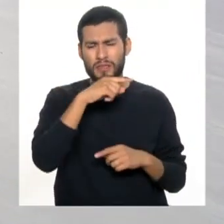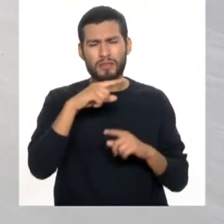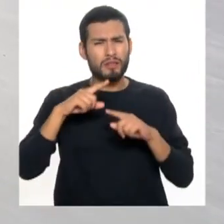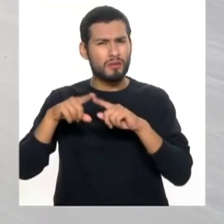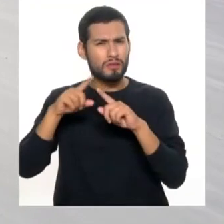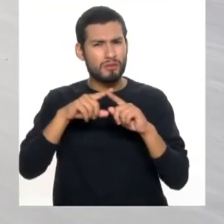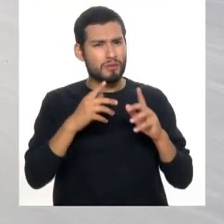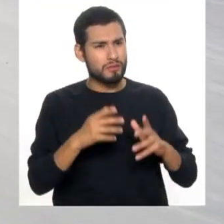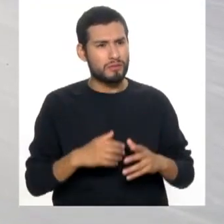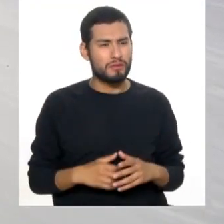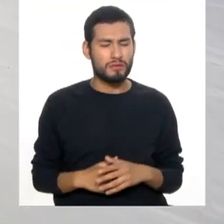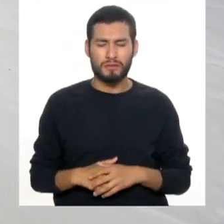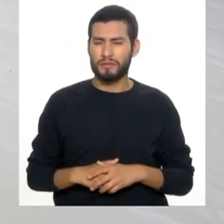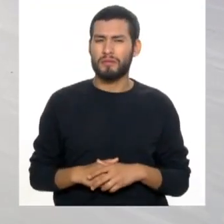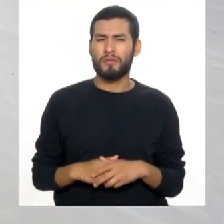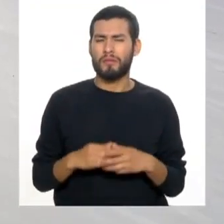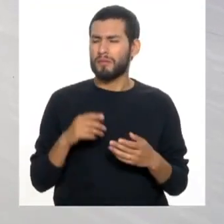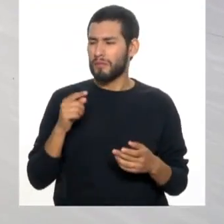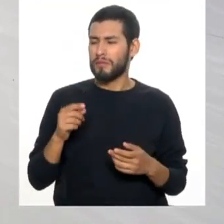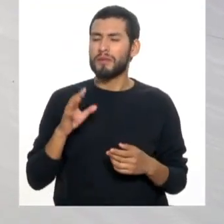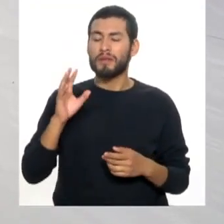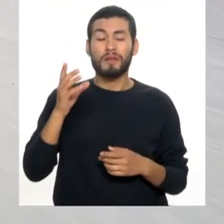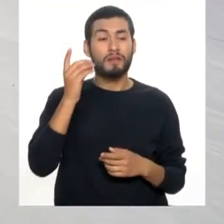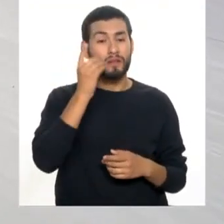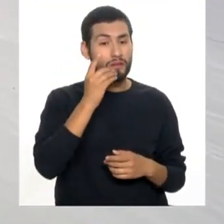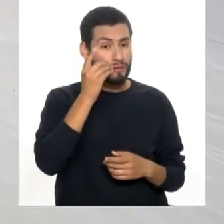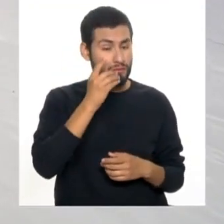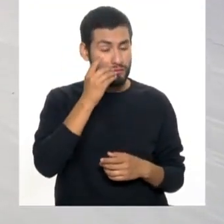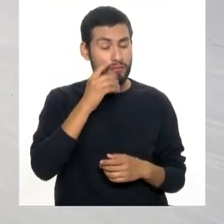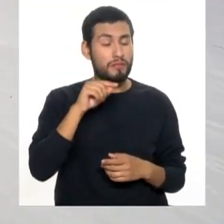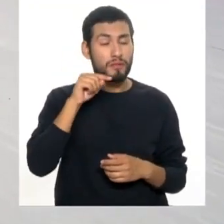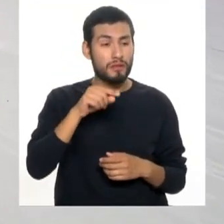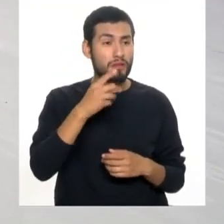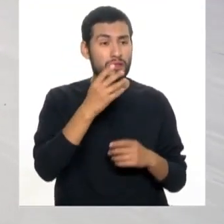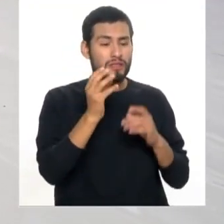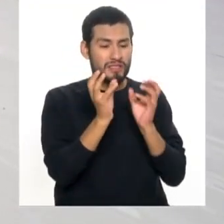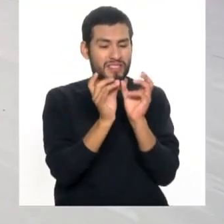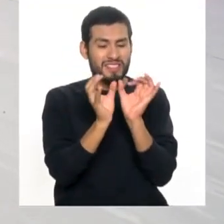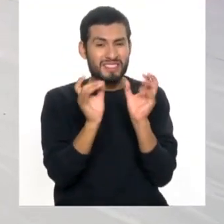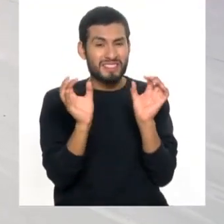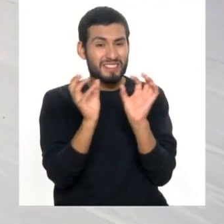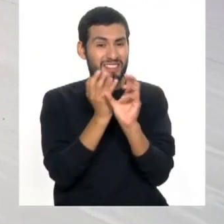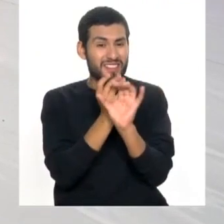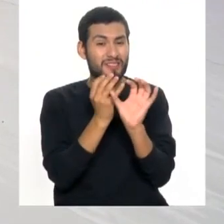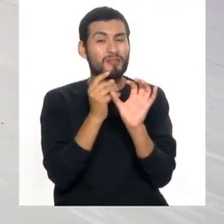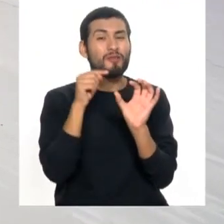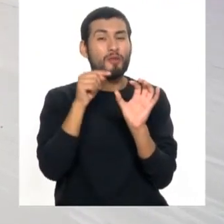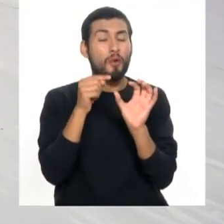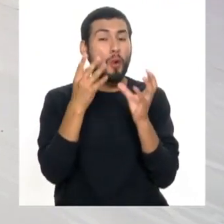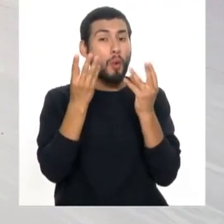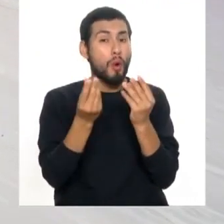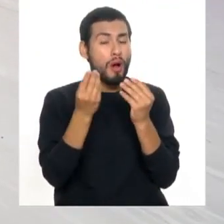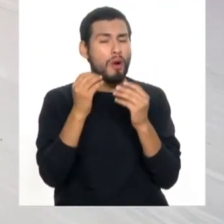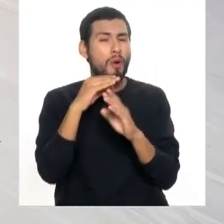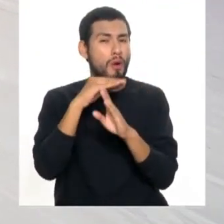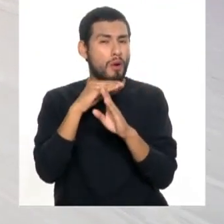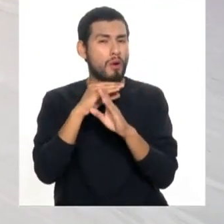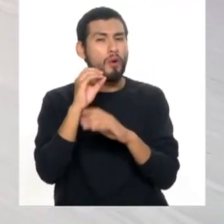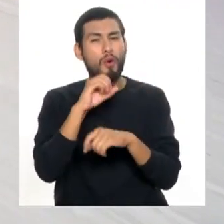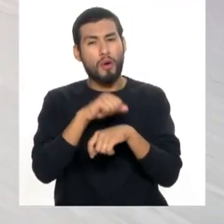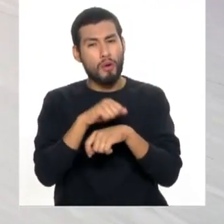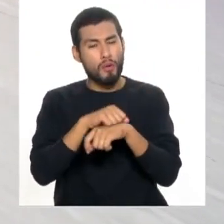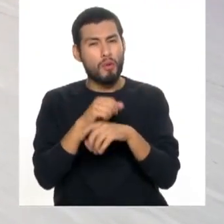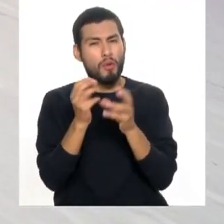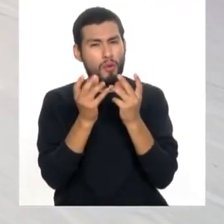cepillo? Porque eso tiene que decirlo tu odontólogo. Tiene que decirte las cerdas, sea, la dureza de las cerdas, si es una cerdas suave, si es una cerdas mediana o si es una